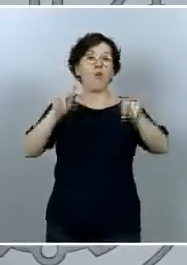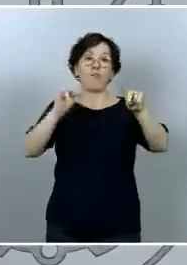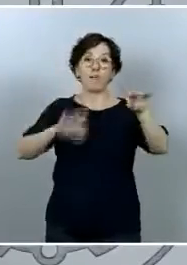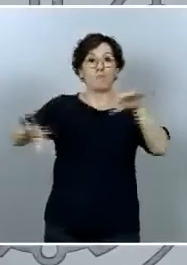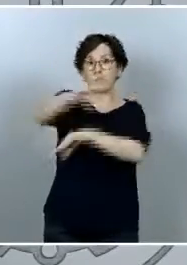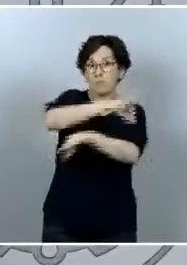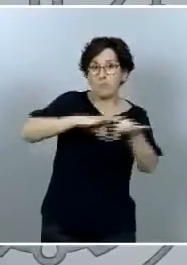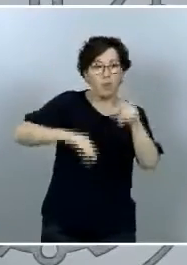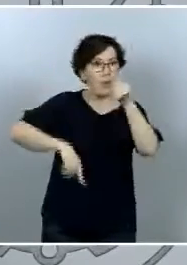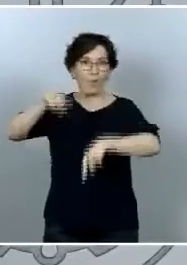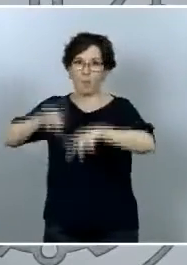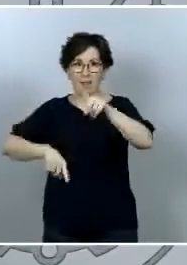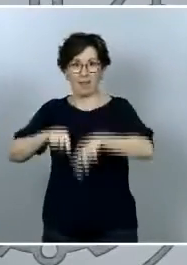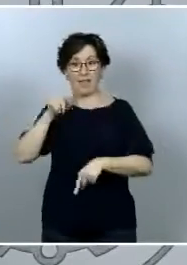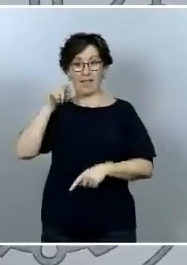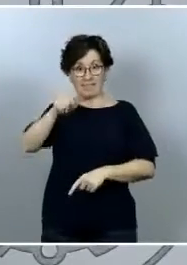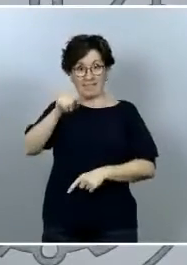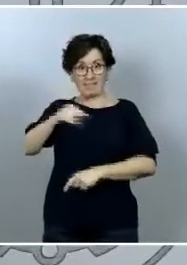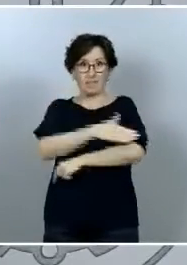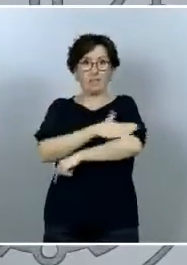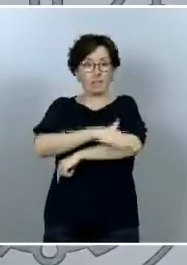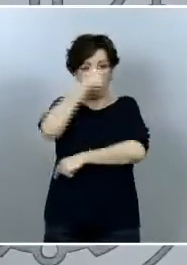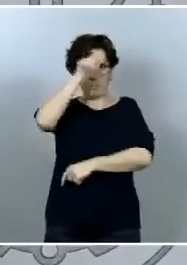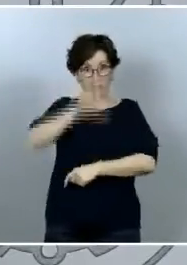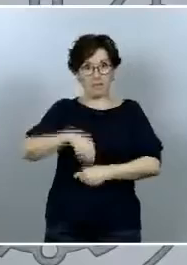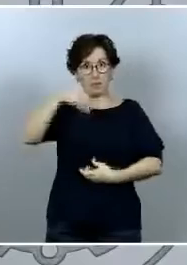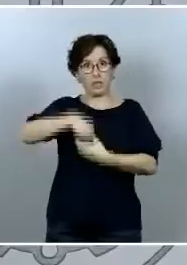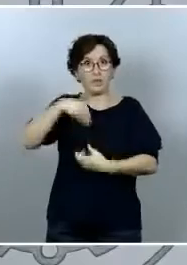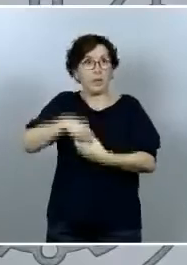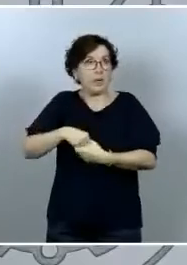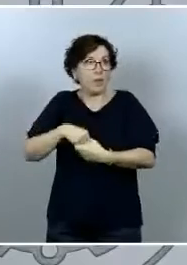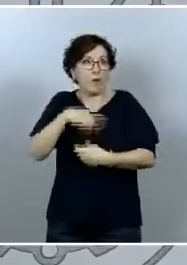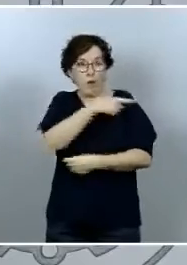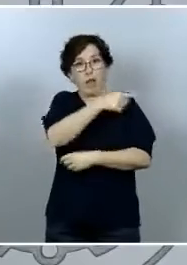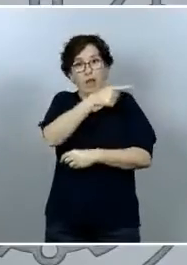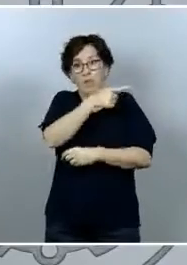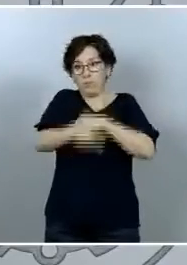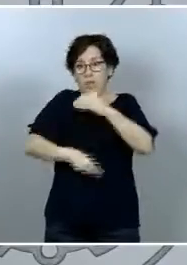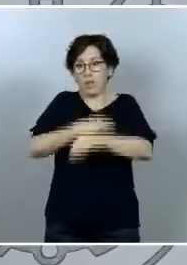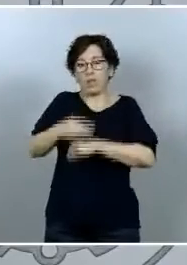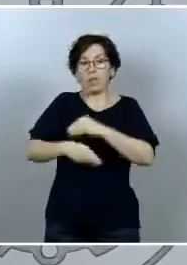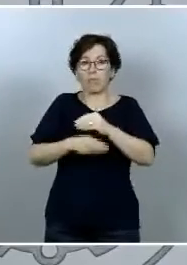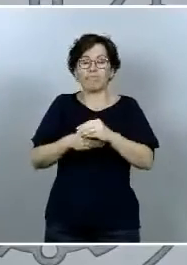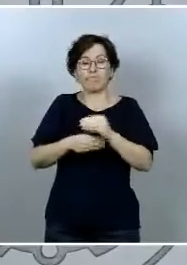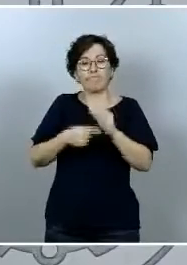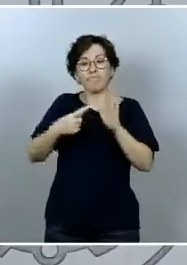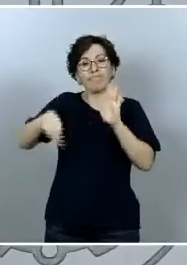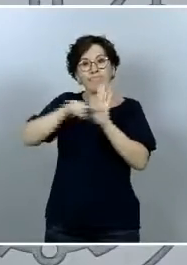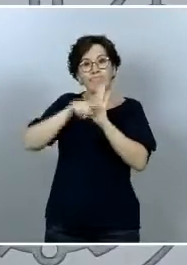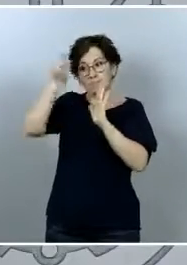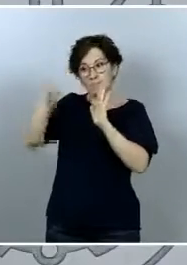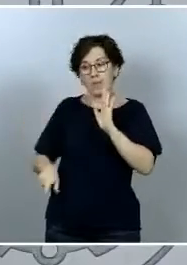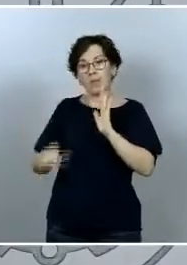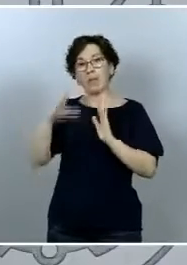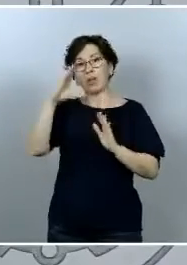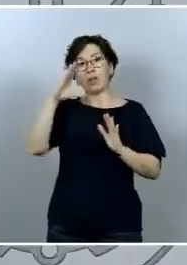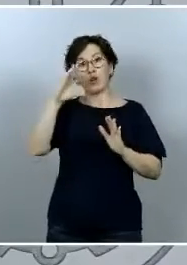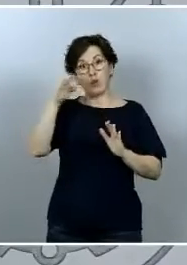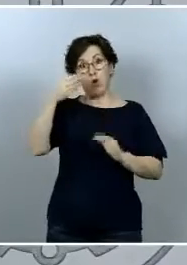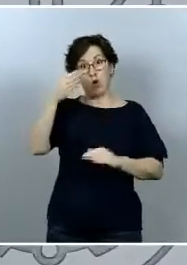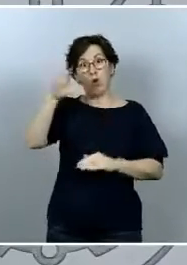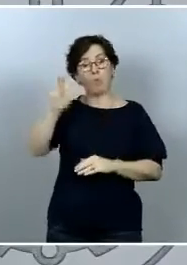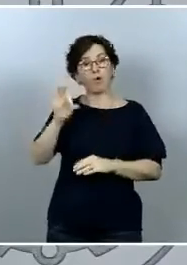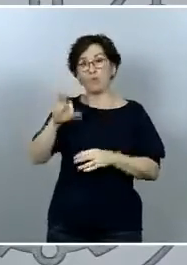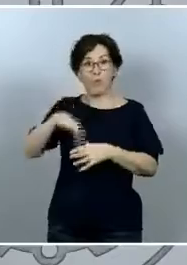ahí donde el ministro Marlaska marcó la destitución del señor Pérez de los Cobos sabiendo que ese